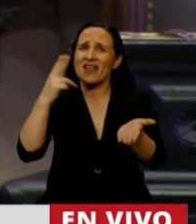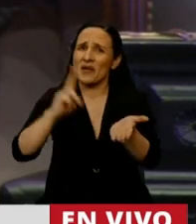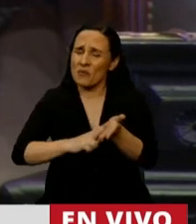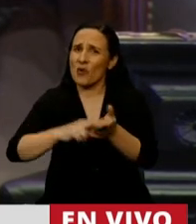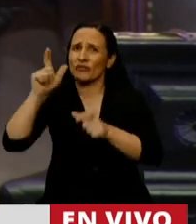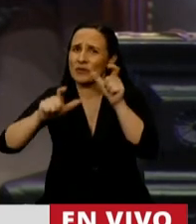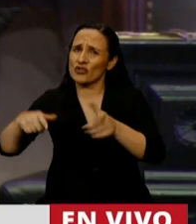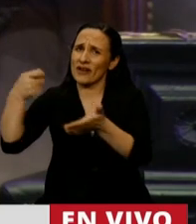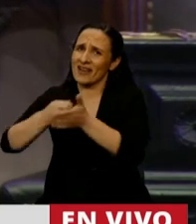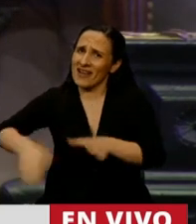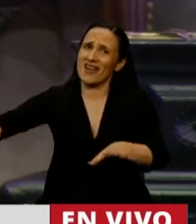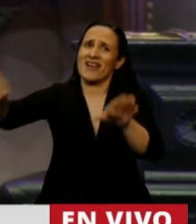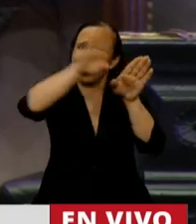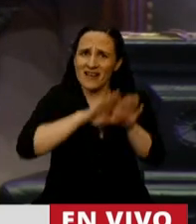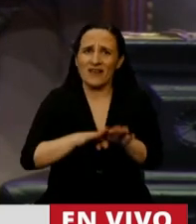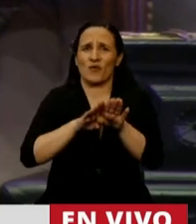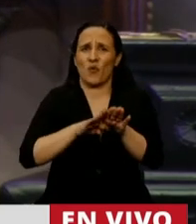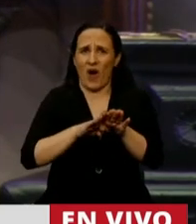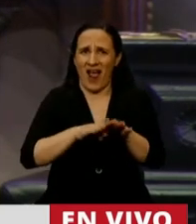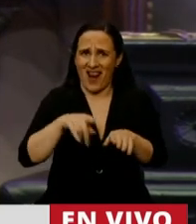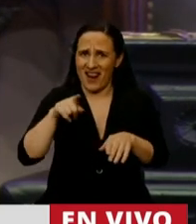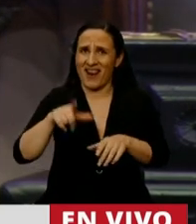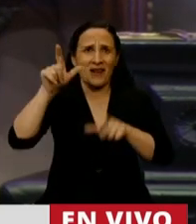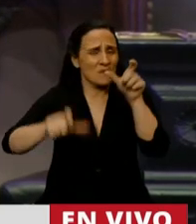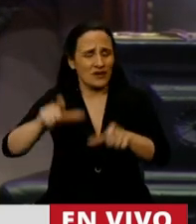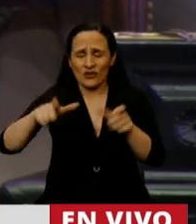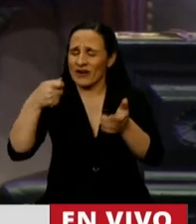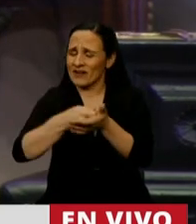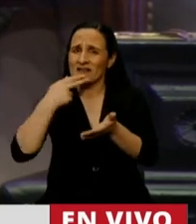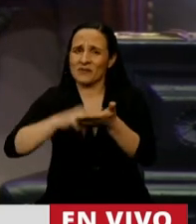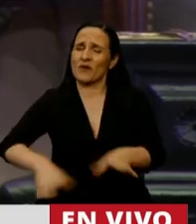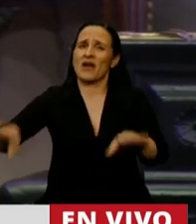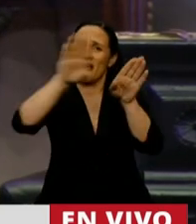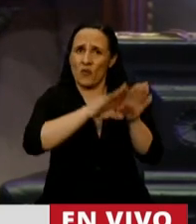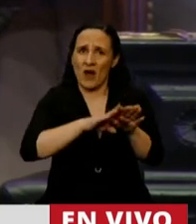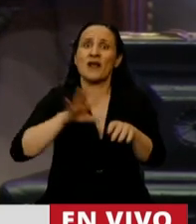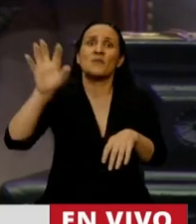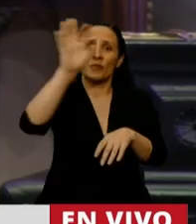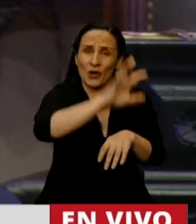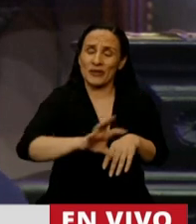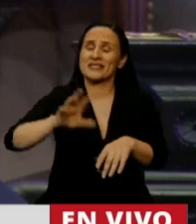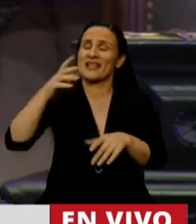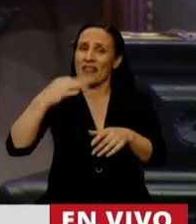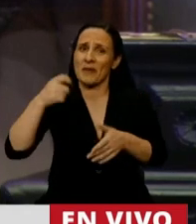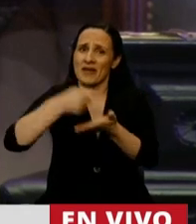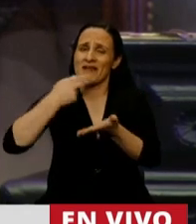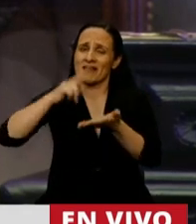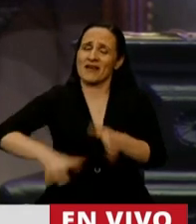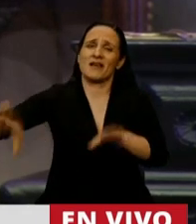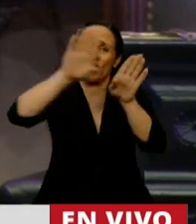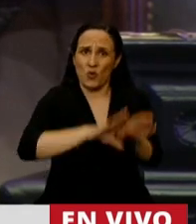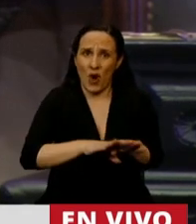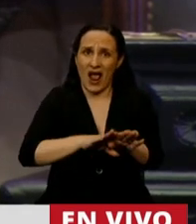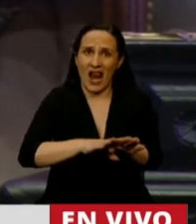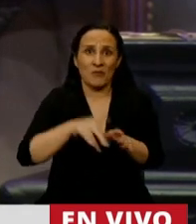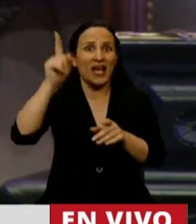impuestos son cargas generales, y esa igualdad es entre personas, y también es igualdad entre provincias, porque si el criterio de hacer